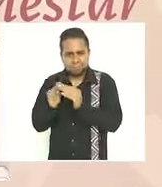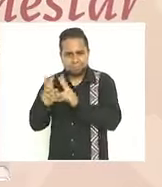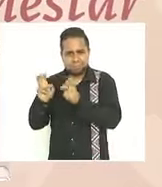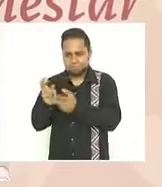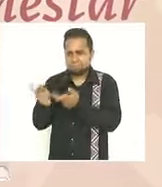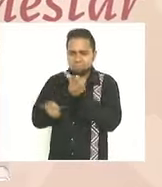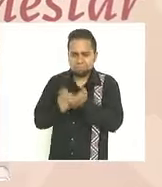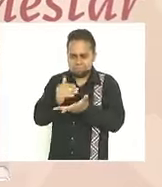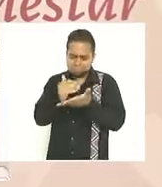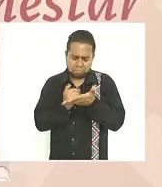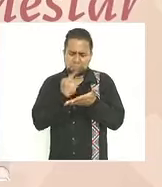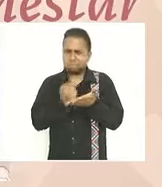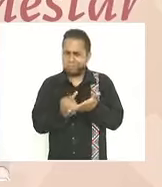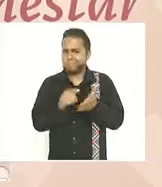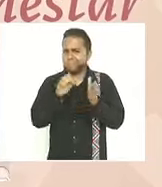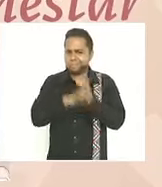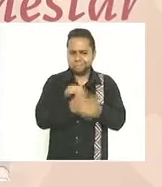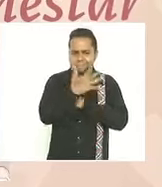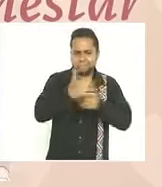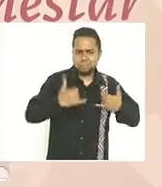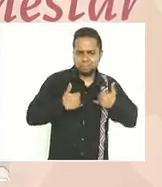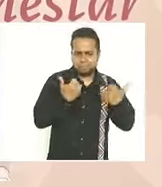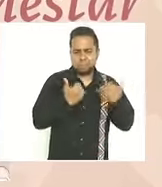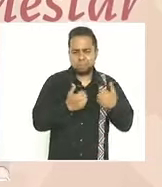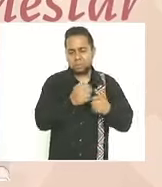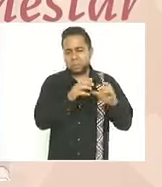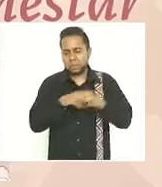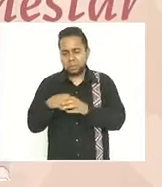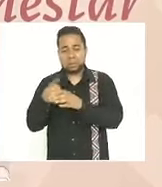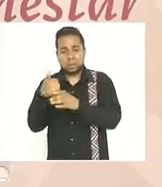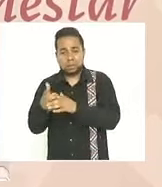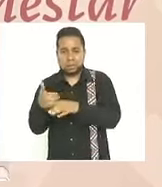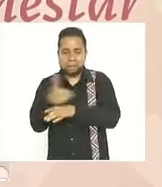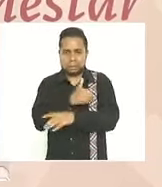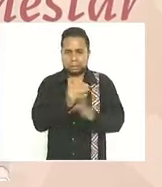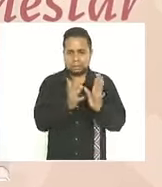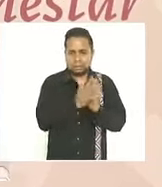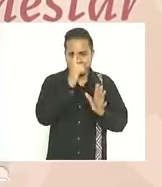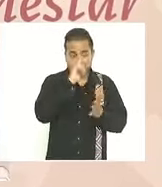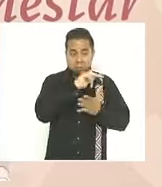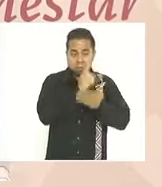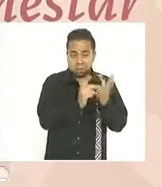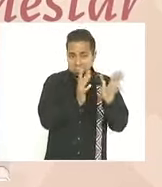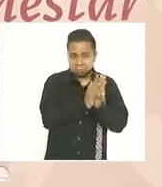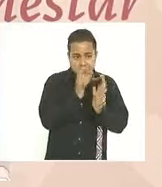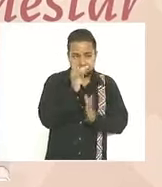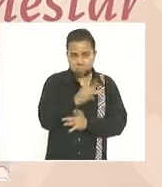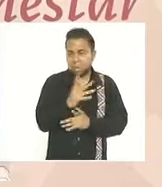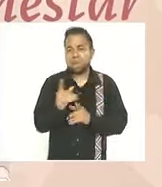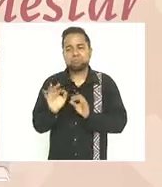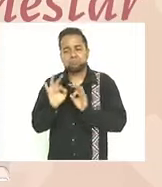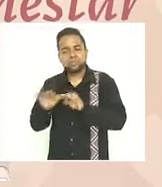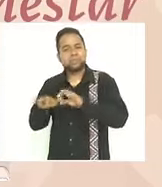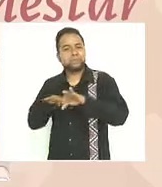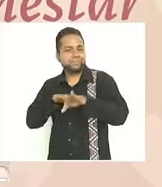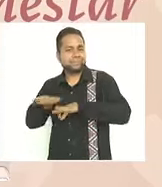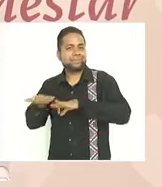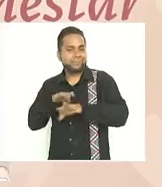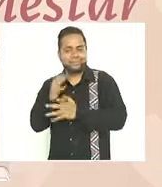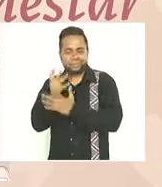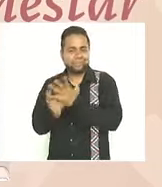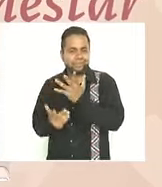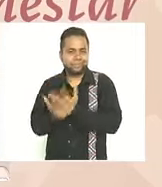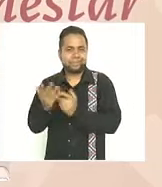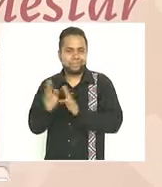señalan que 6 de cada 10 jóvenes posterior a su participación en el programa consiguen un empleo o ocupación productiva